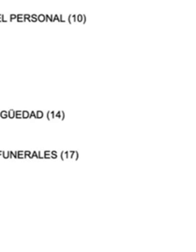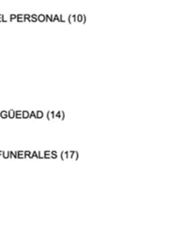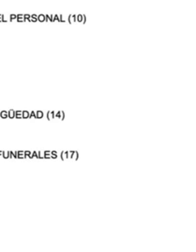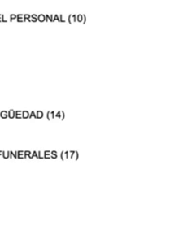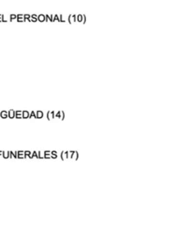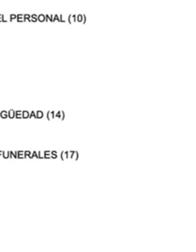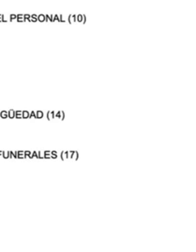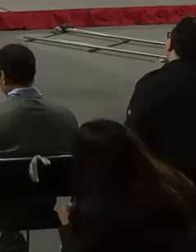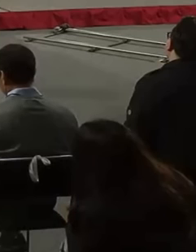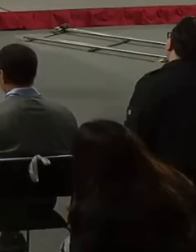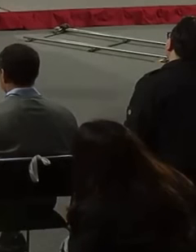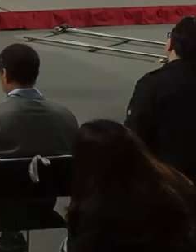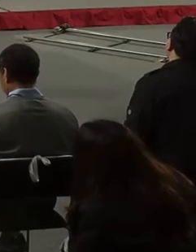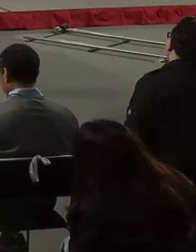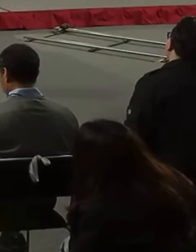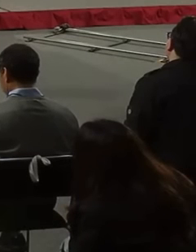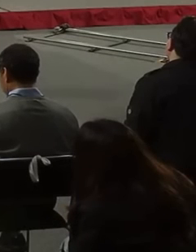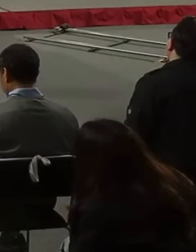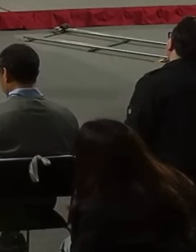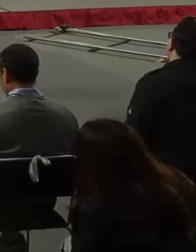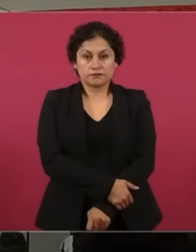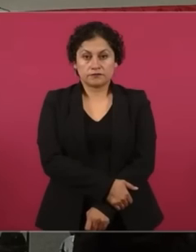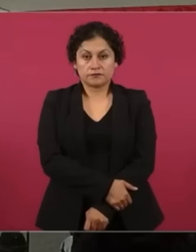en el Poder Ejecutivo, todos los quitamos.